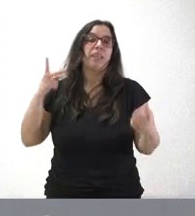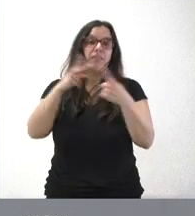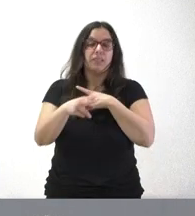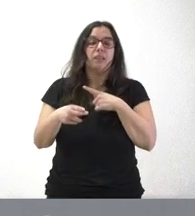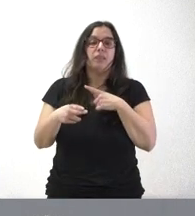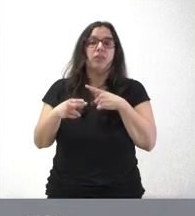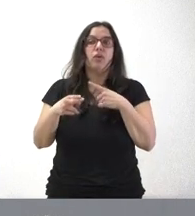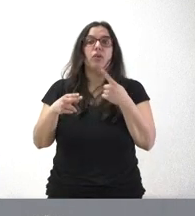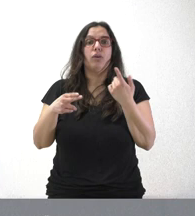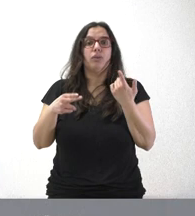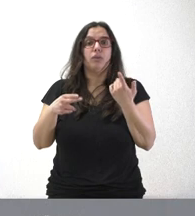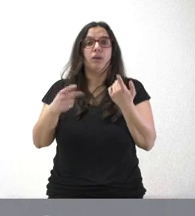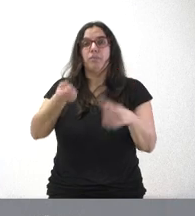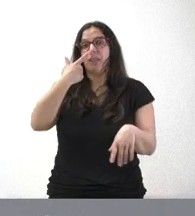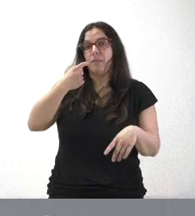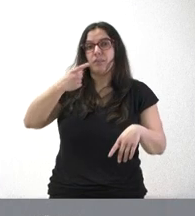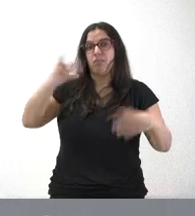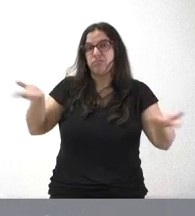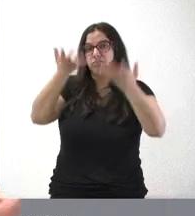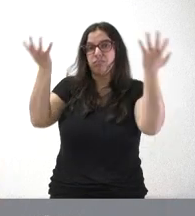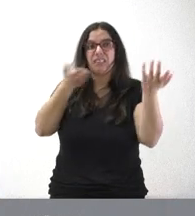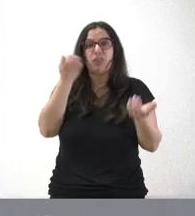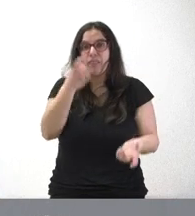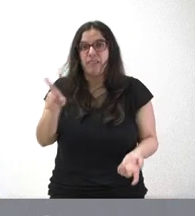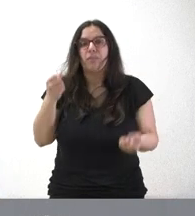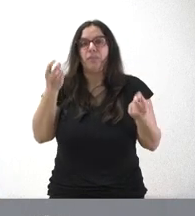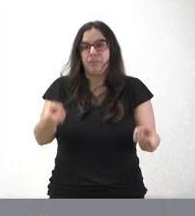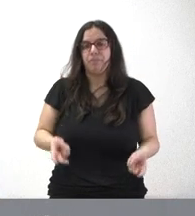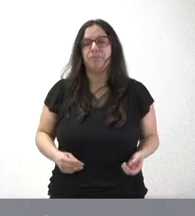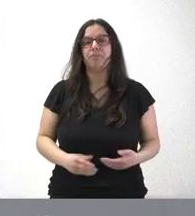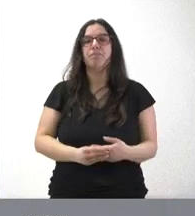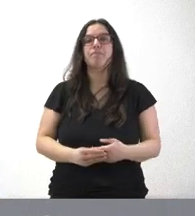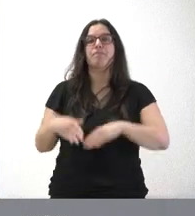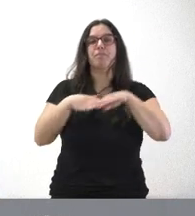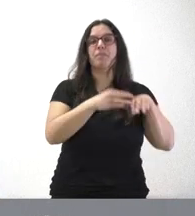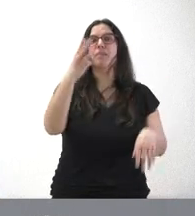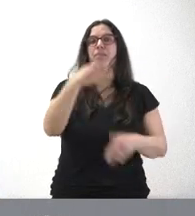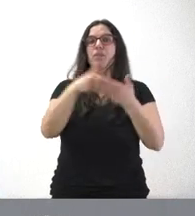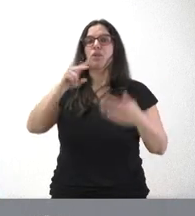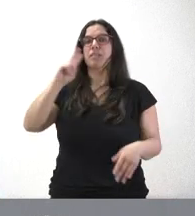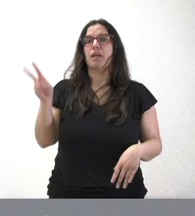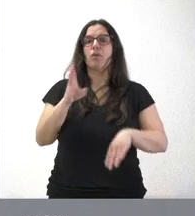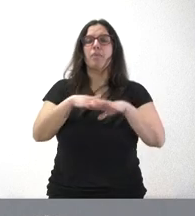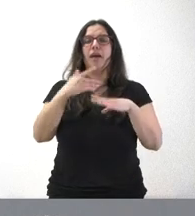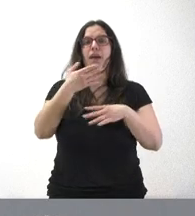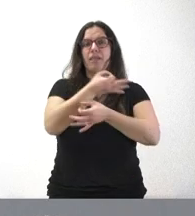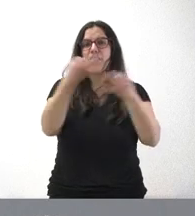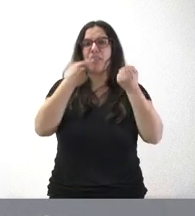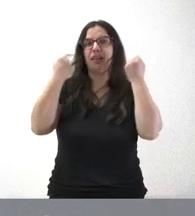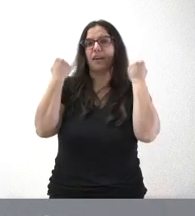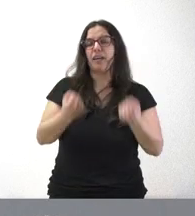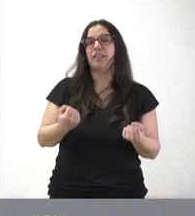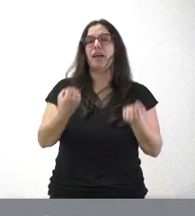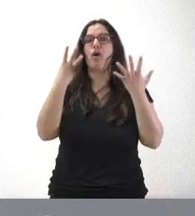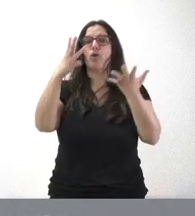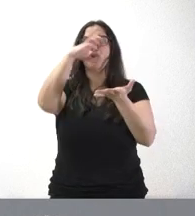el suministro de medicamentos que sean innecesarios. Tres millones de euros para obras de eficiencia energética en ocho centros de